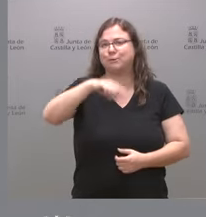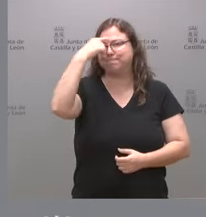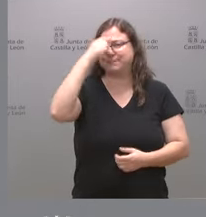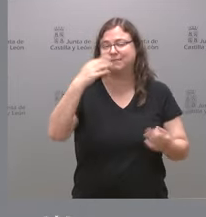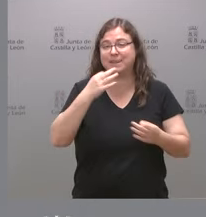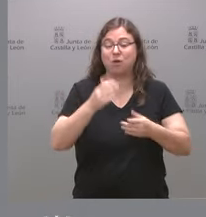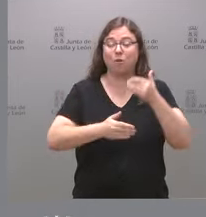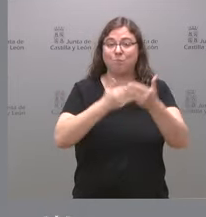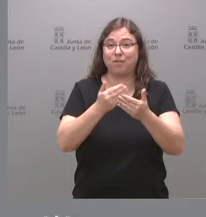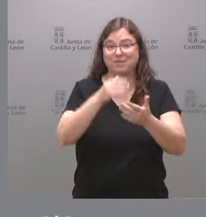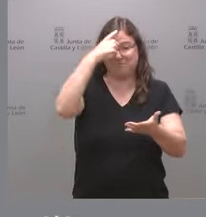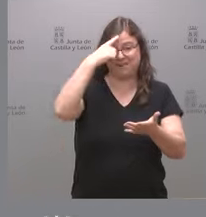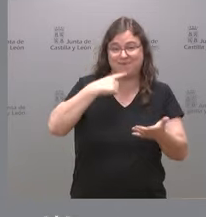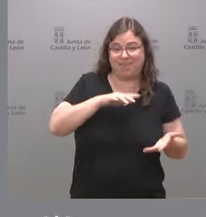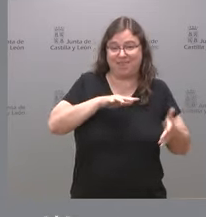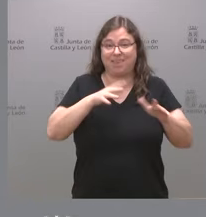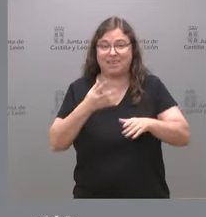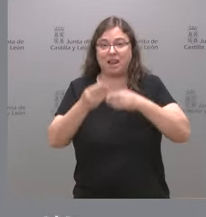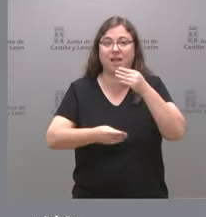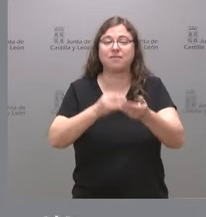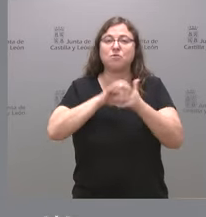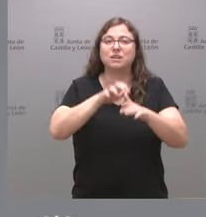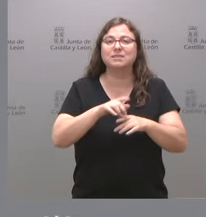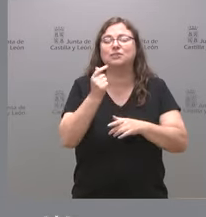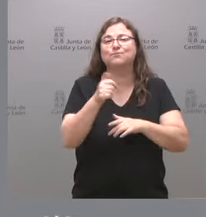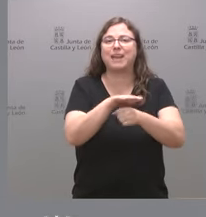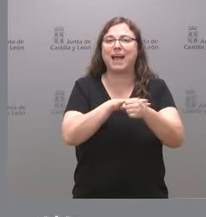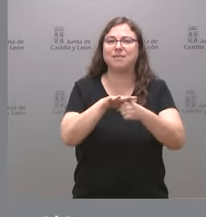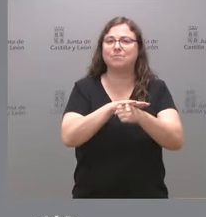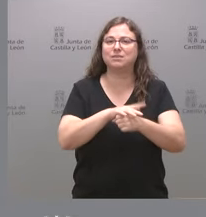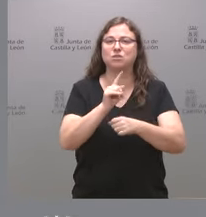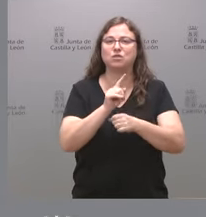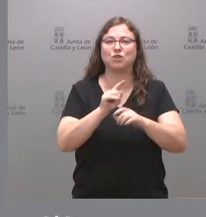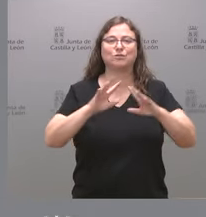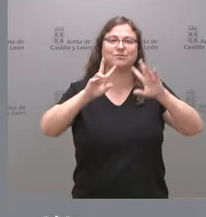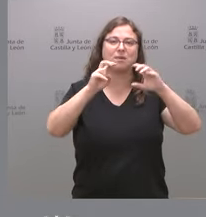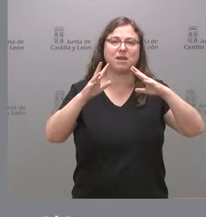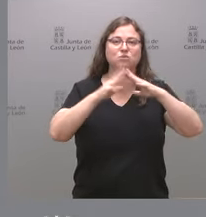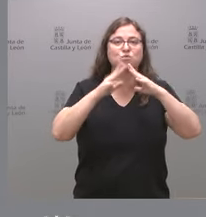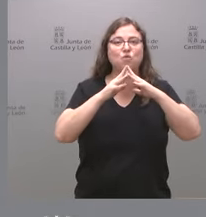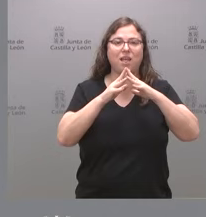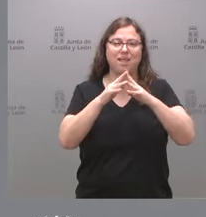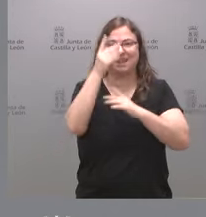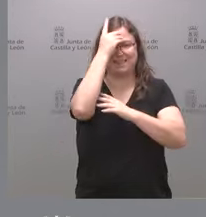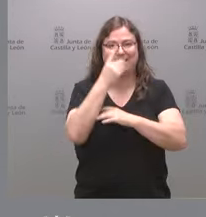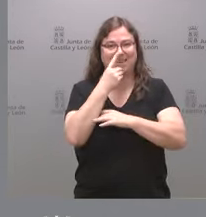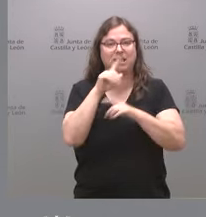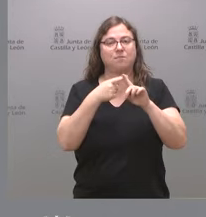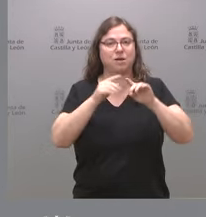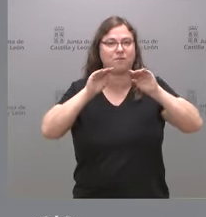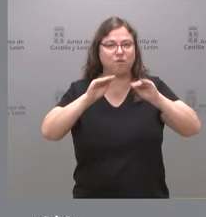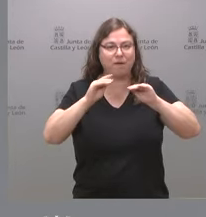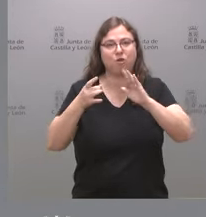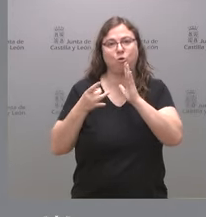que en el proceso de digitalización que hacemos en Castilla y León no solamente es un ámbito relacionado con las infraestructuras digitales, sino con la formación, la